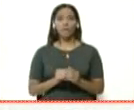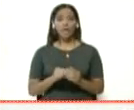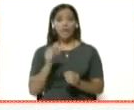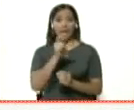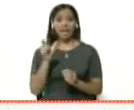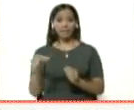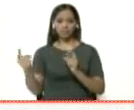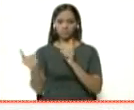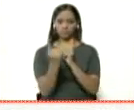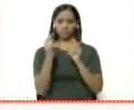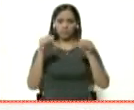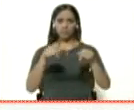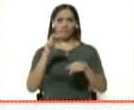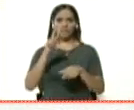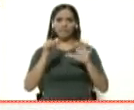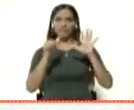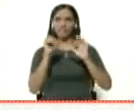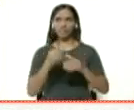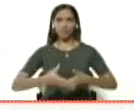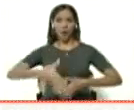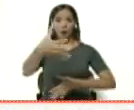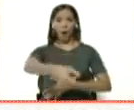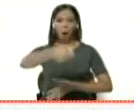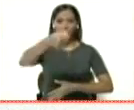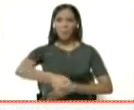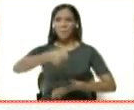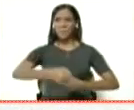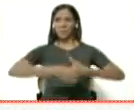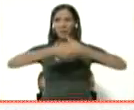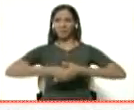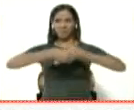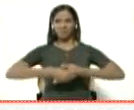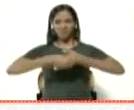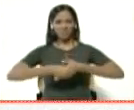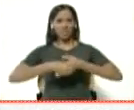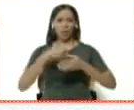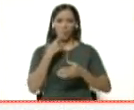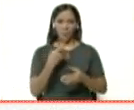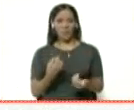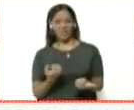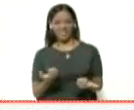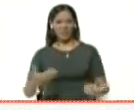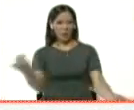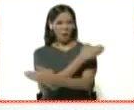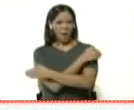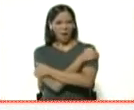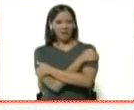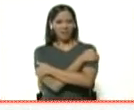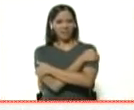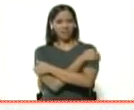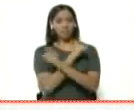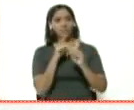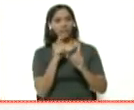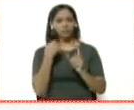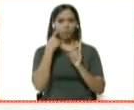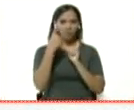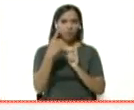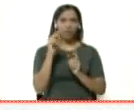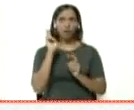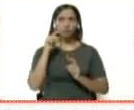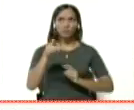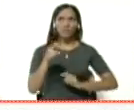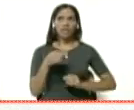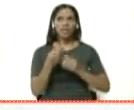gente viene a 360, yo le doy la mano muy afectuosamente a la gente, como dice usted, abrazando a la gente, pero yo me di cuenta que usted